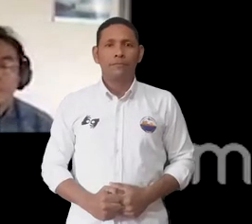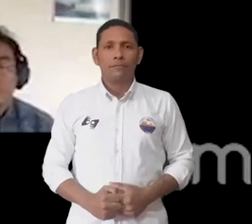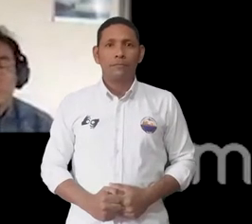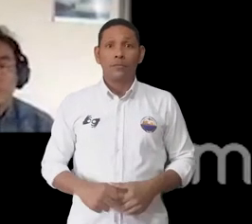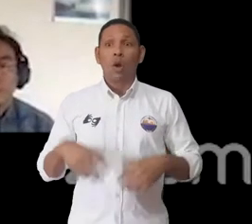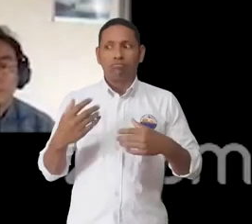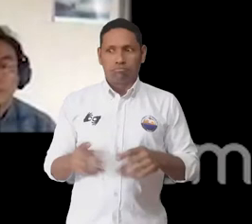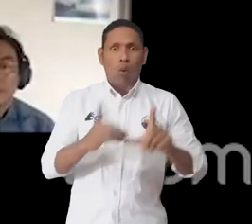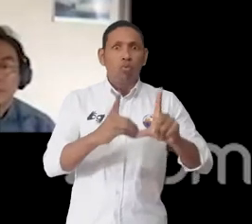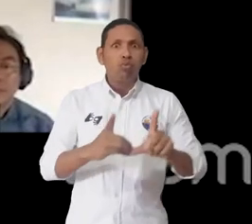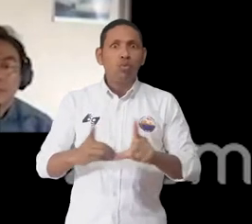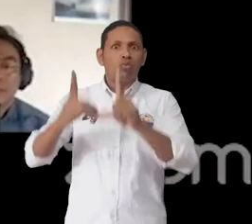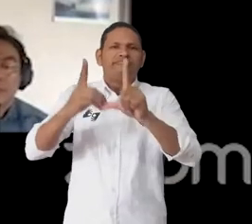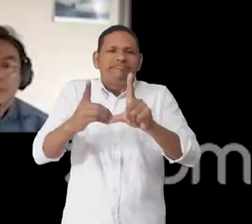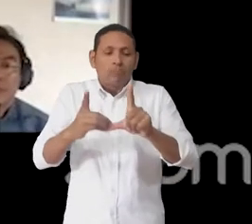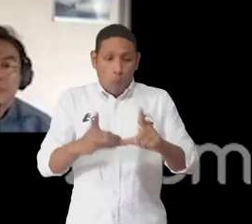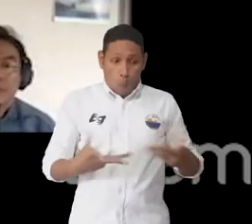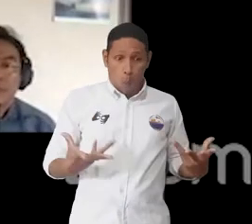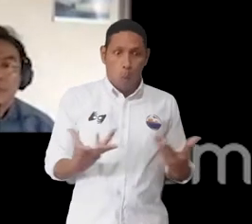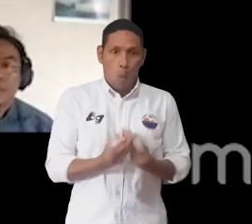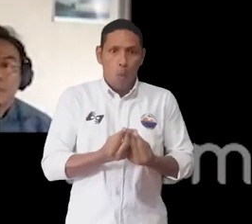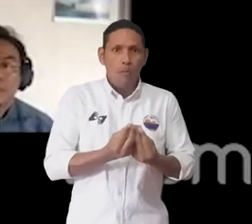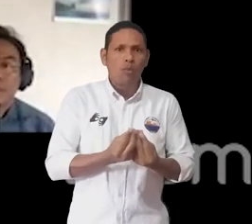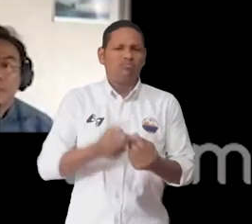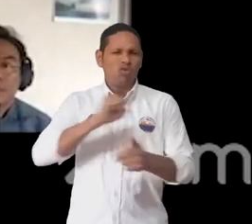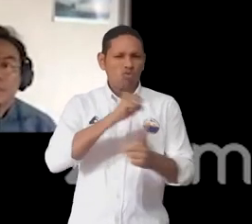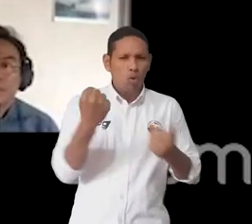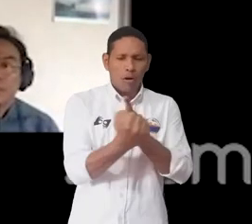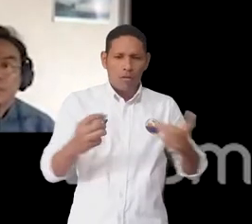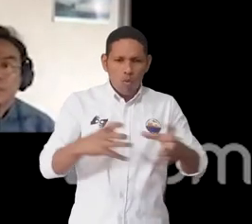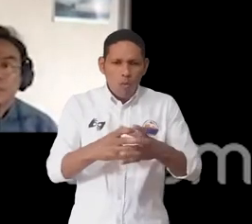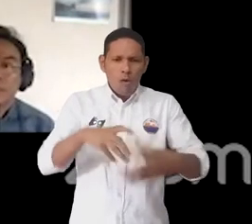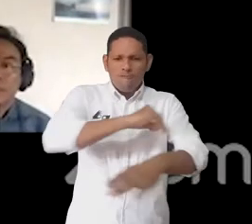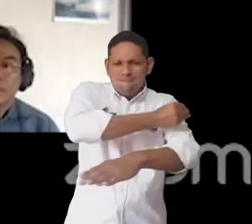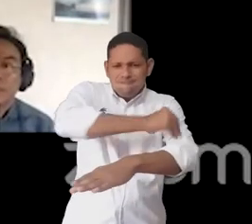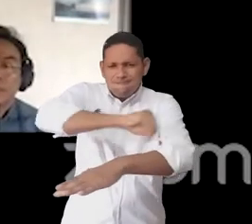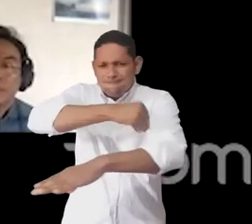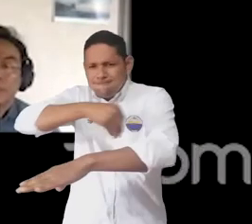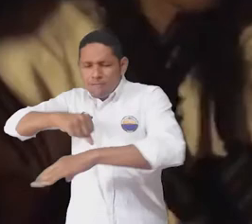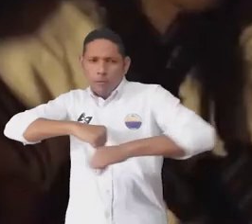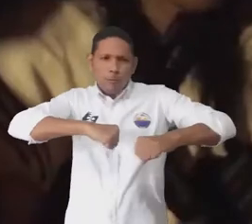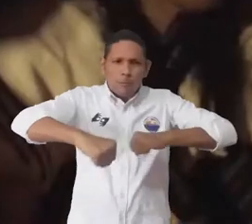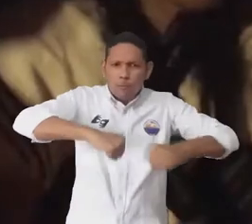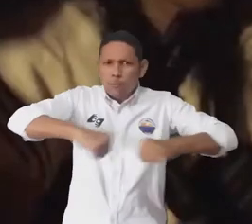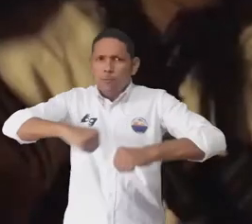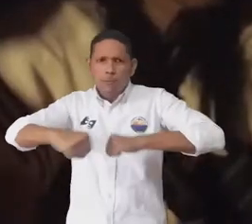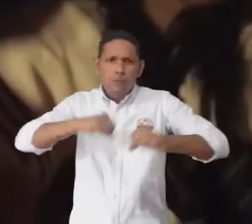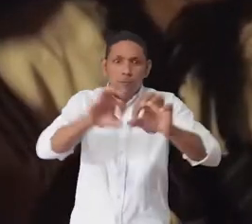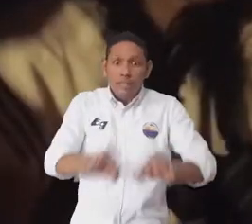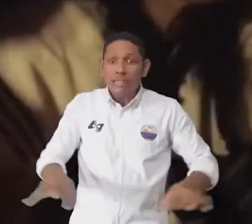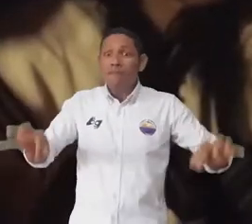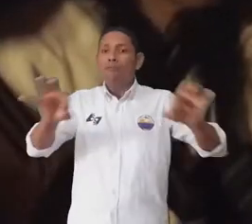eso, representa un colectivo político y social y encarando el término político en preocupación por un asunto público